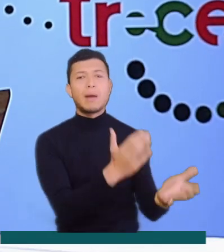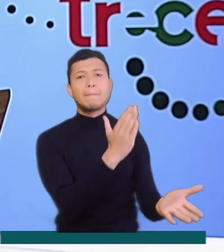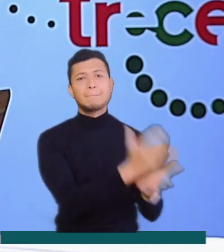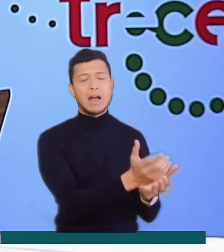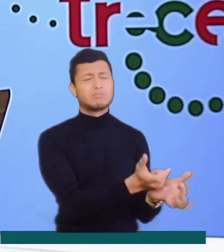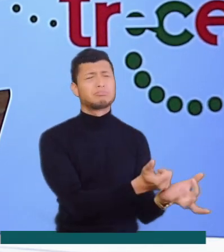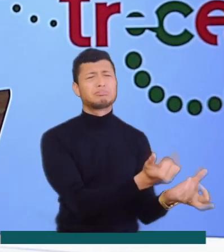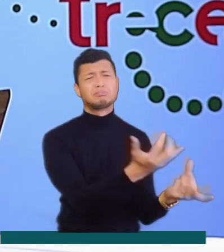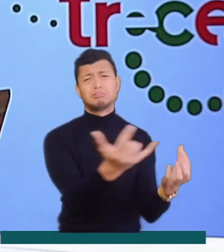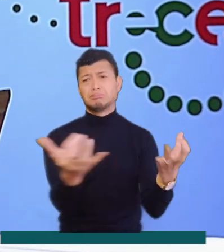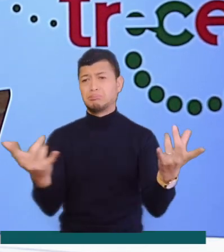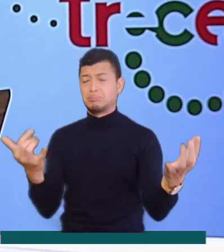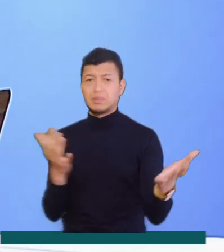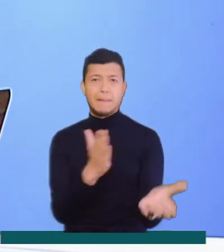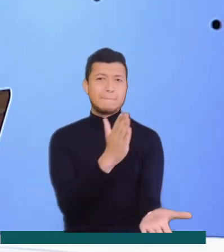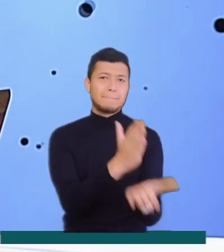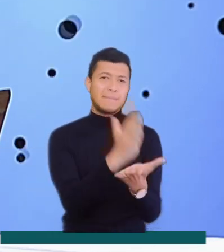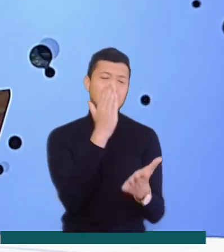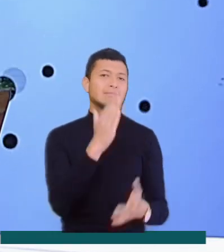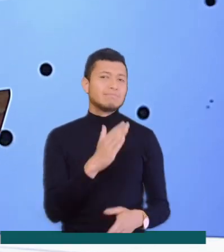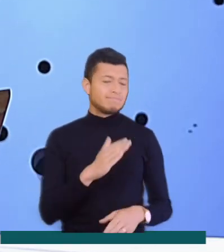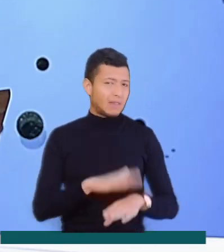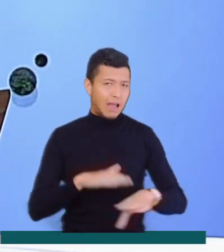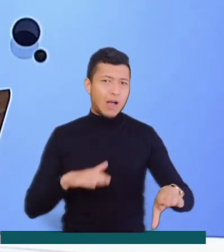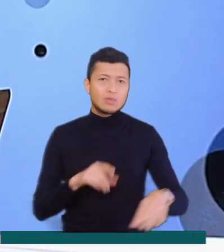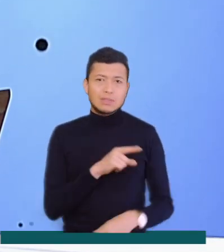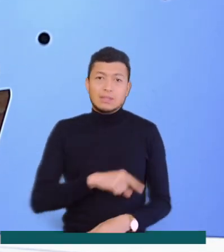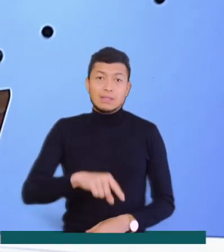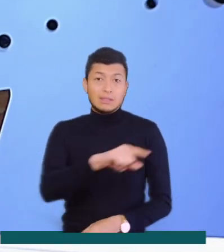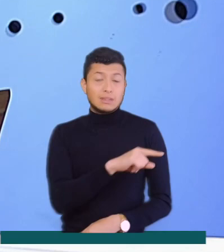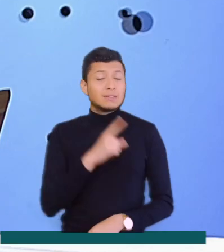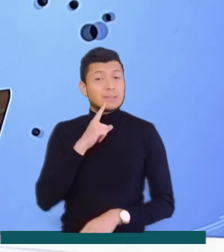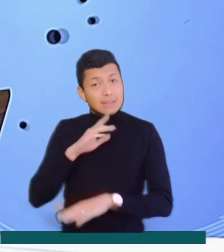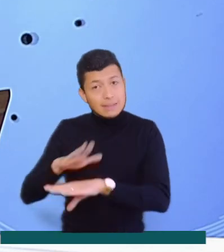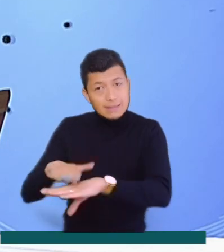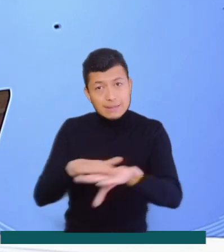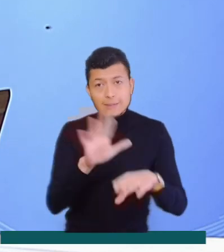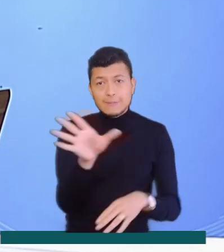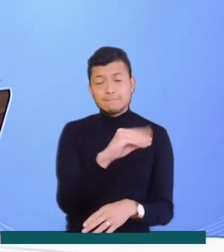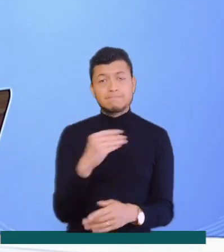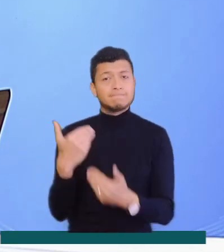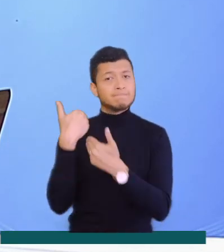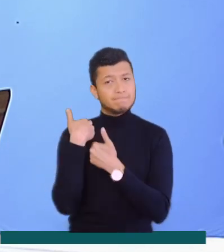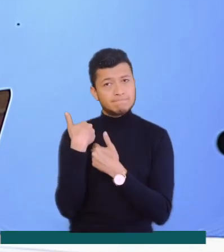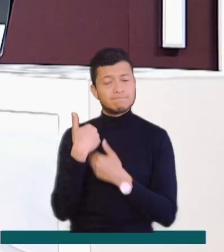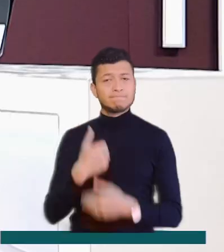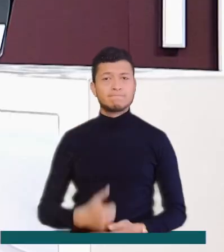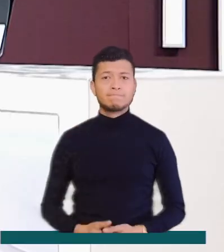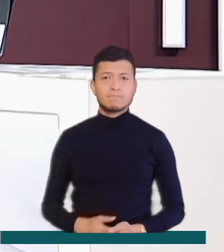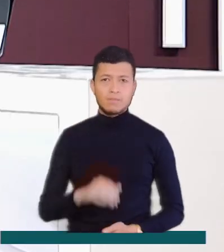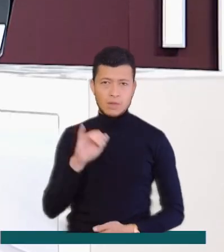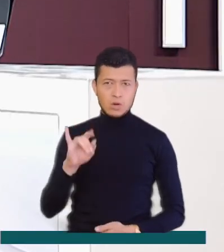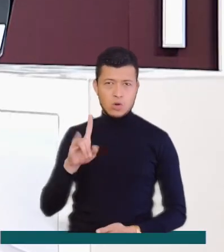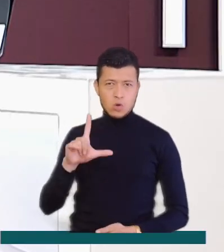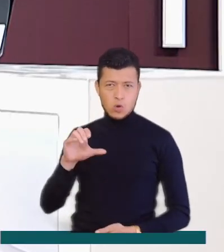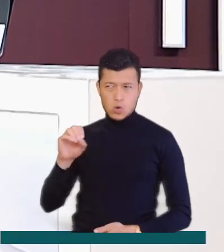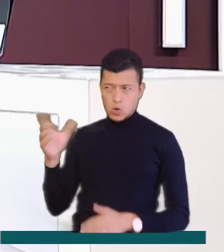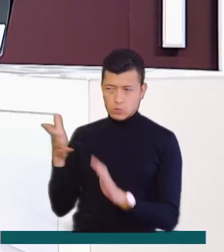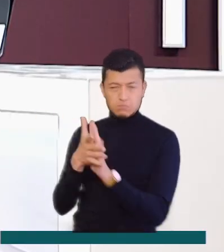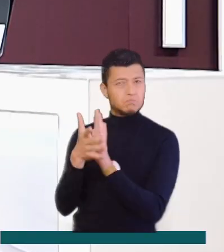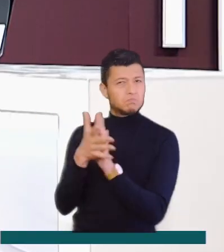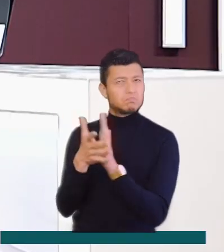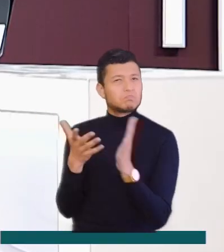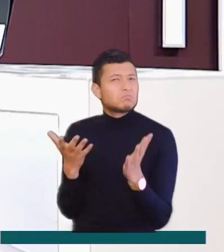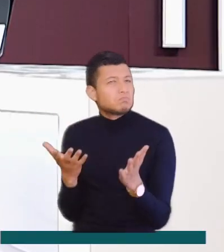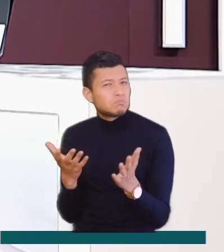es una de las causas más frecuentes para que ocurran este tipo de hechos. El llamado, por supuesto, es a la responsabilidad. Julio Ernesto Velásquez